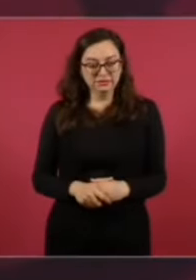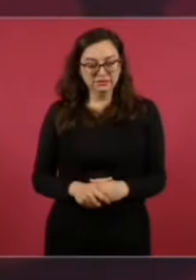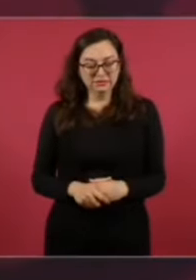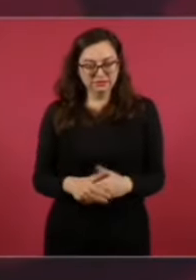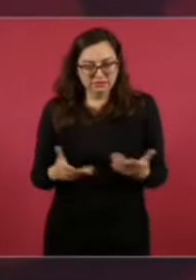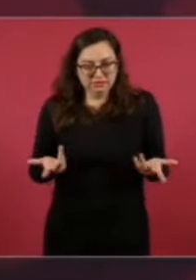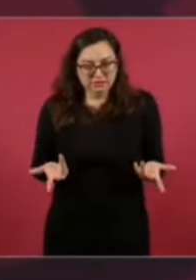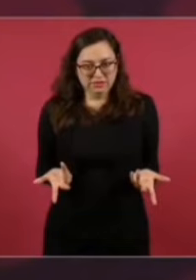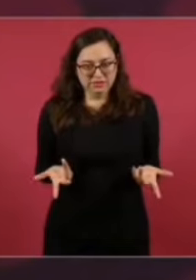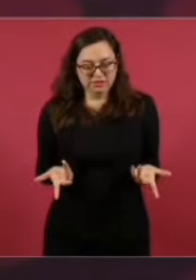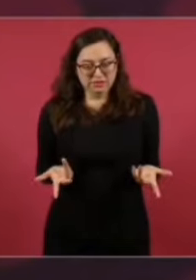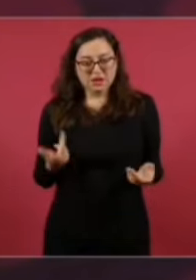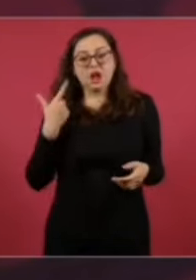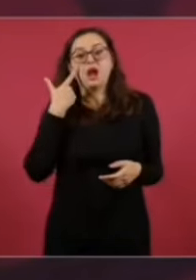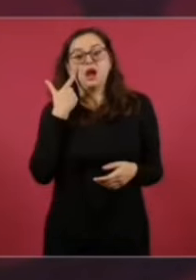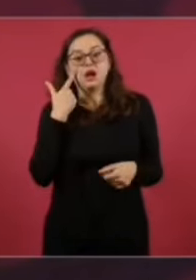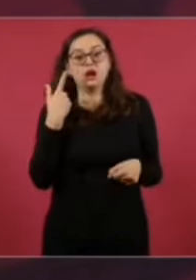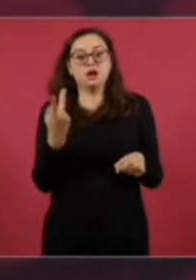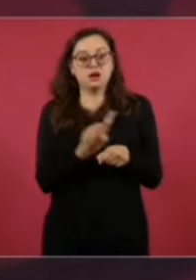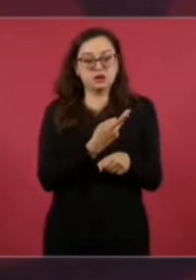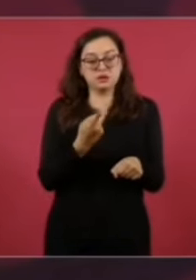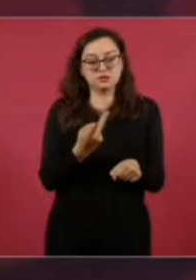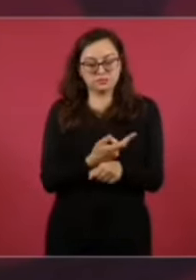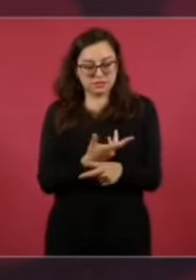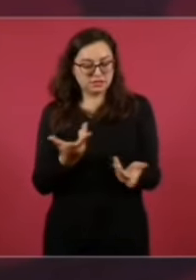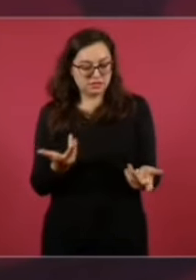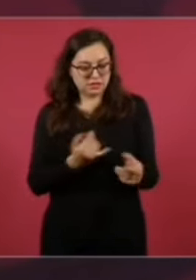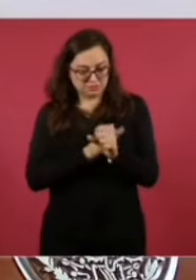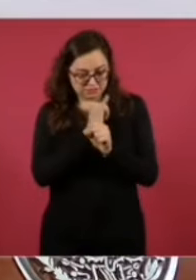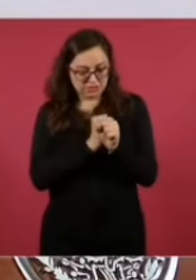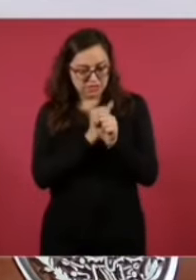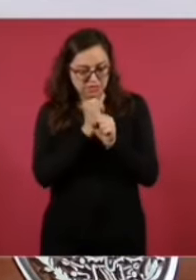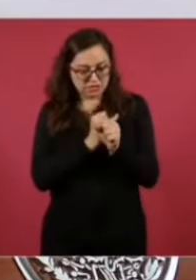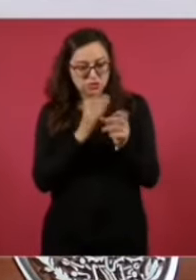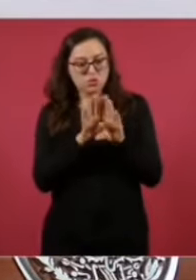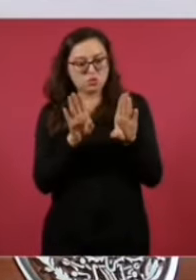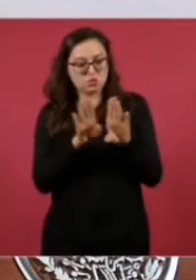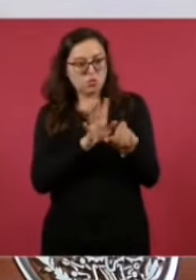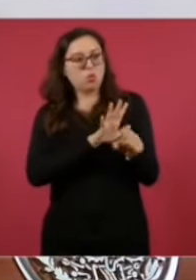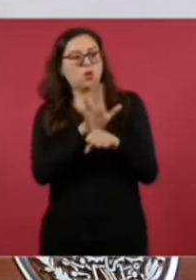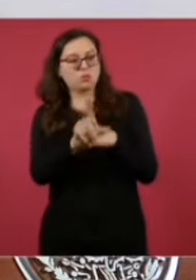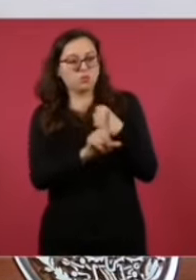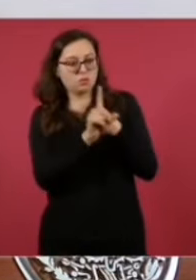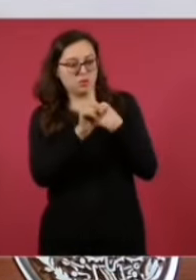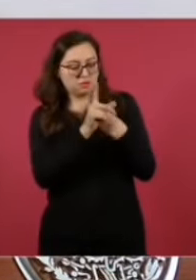Entonces, a ver cómo estuvo, de qué lo acusa.